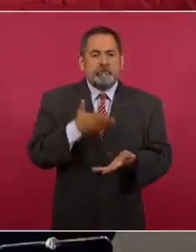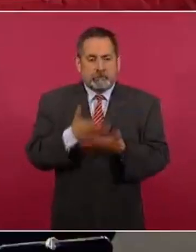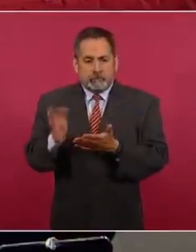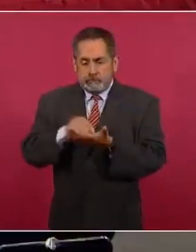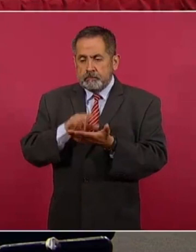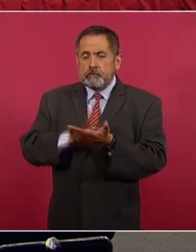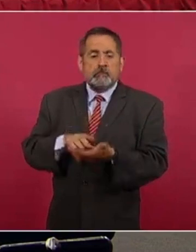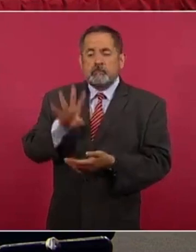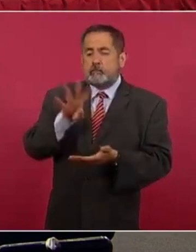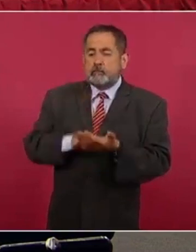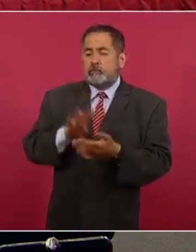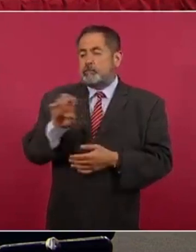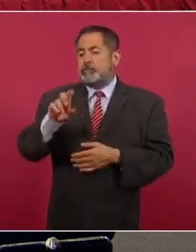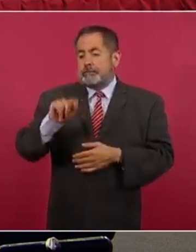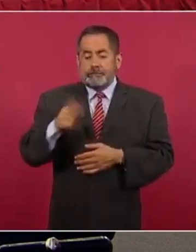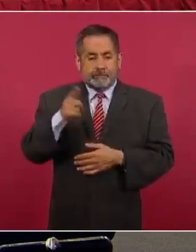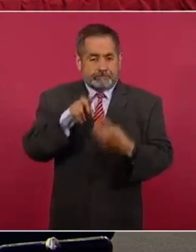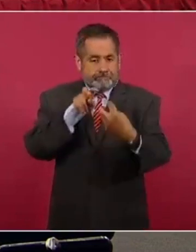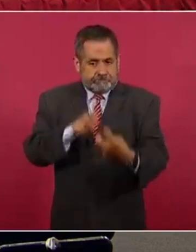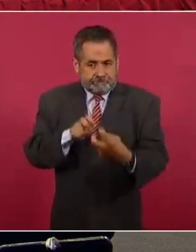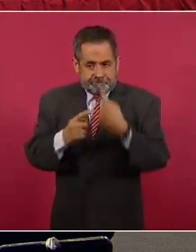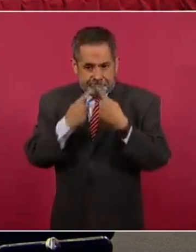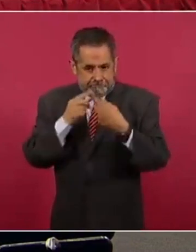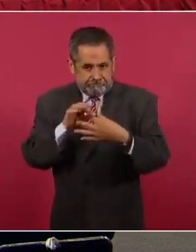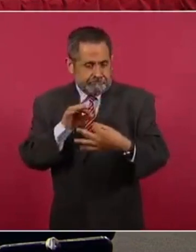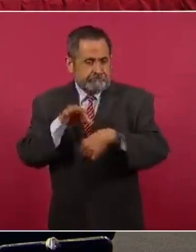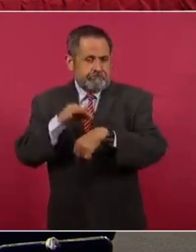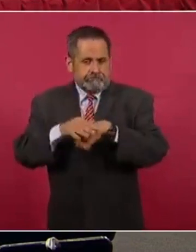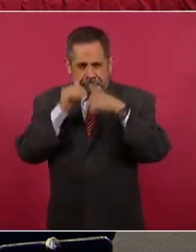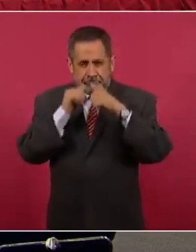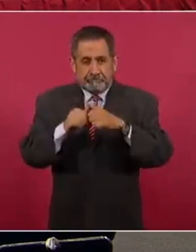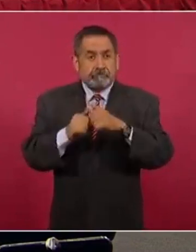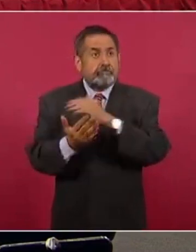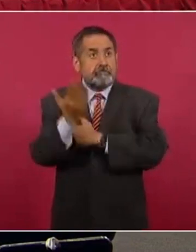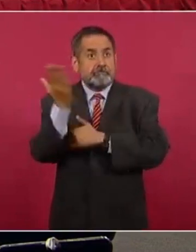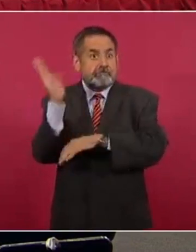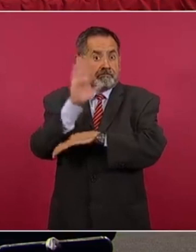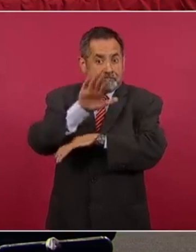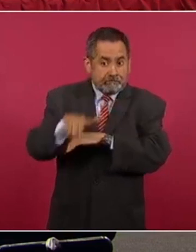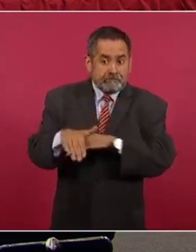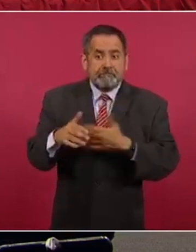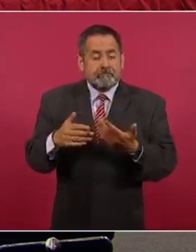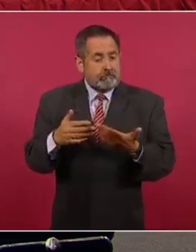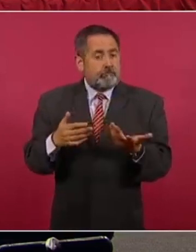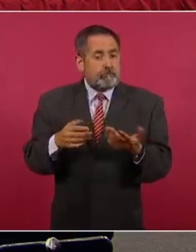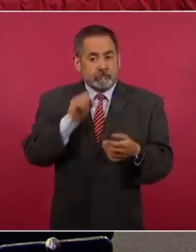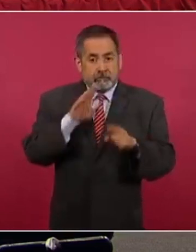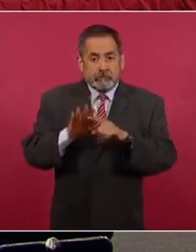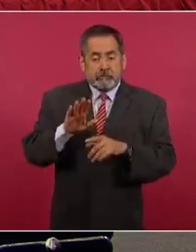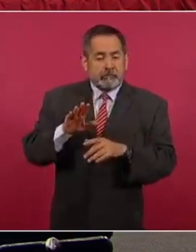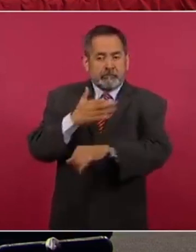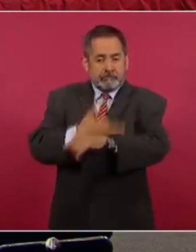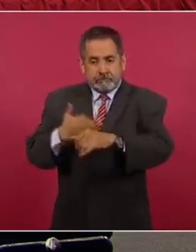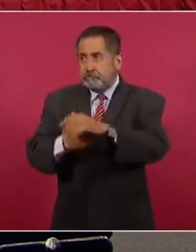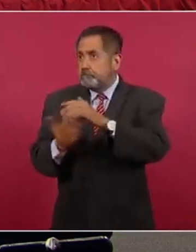realizaron 4 mil 478 porque están trabajando también en todos los turnos, en la parte de consulta, en el turno de la mañana, en el turno de la